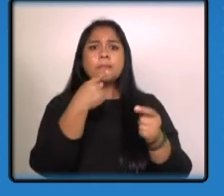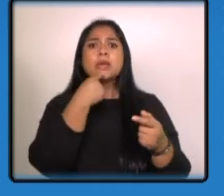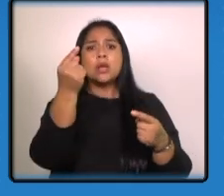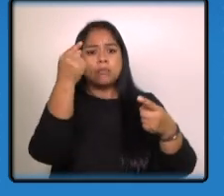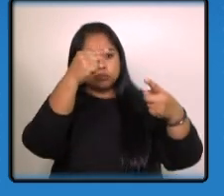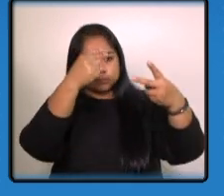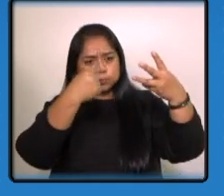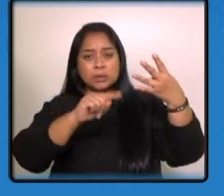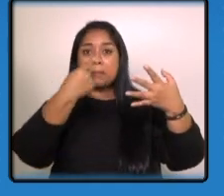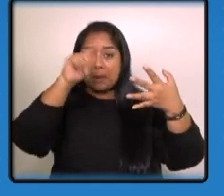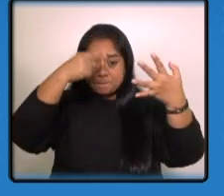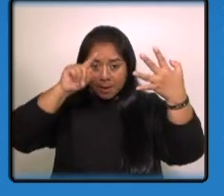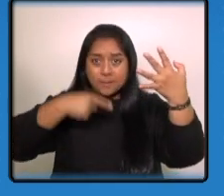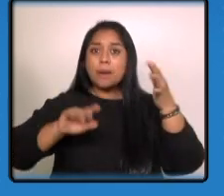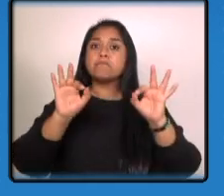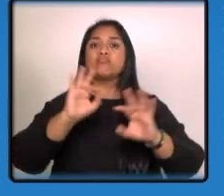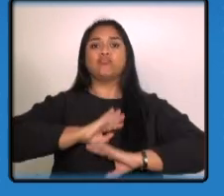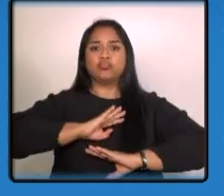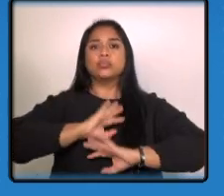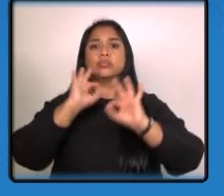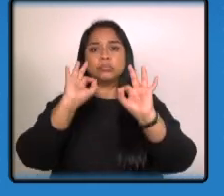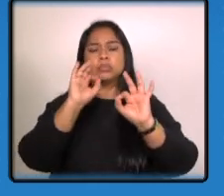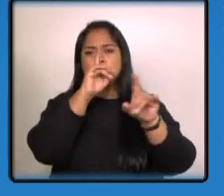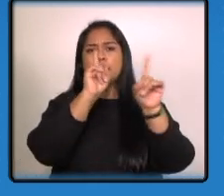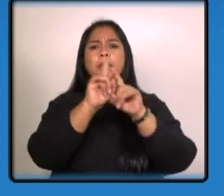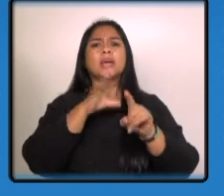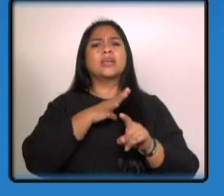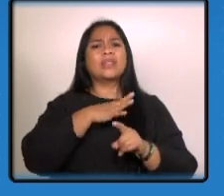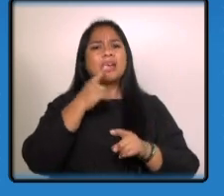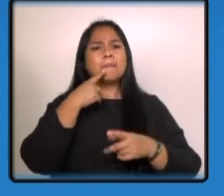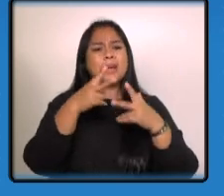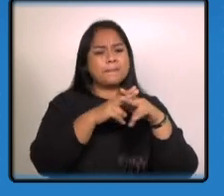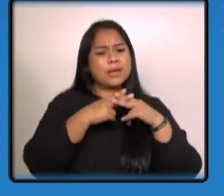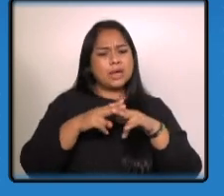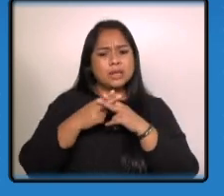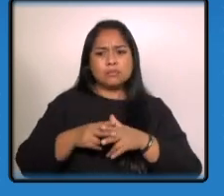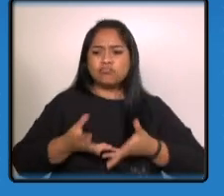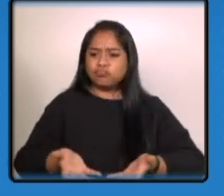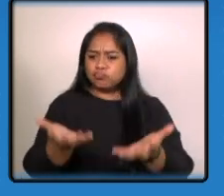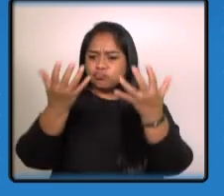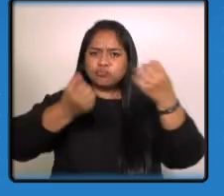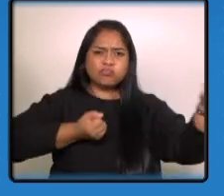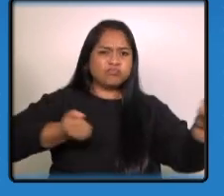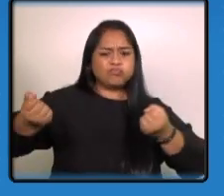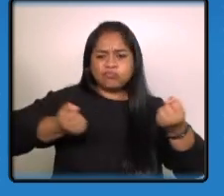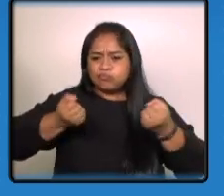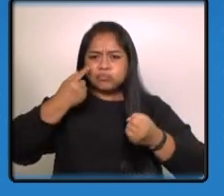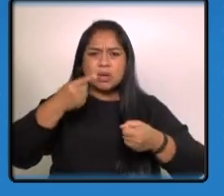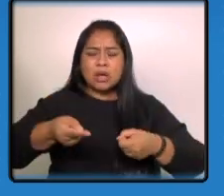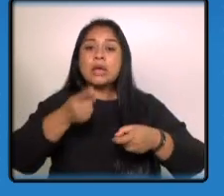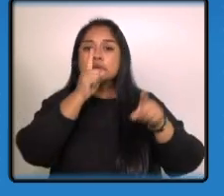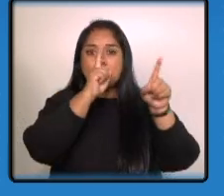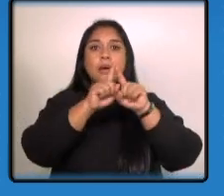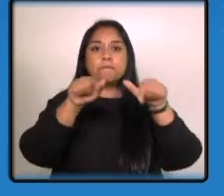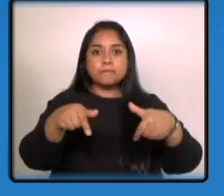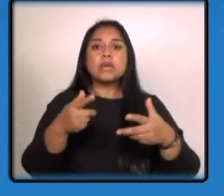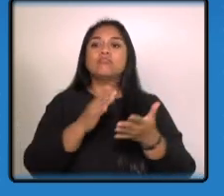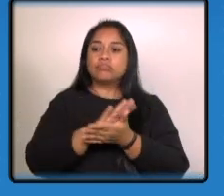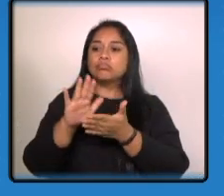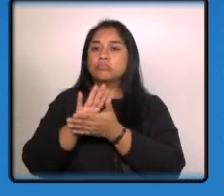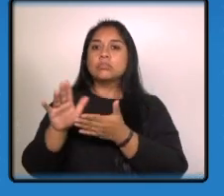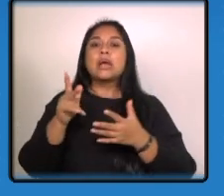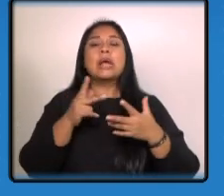los requerimientos técnicos y que incluya el mantenimiento de la maquinaria además invertiremos en el mantenimiento y